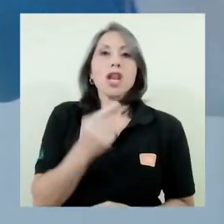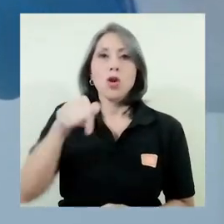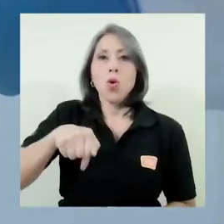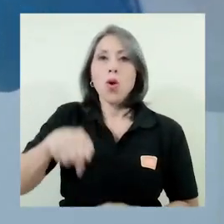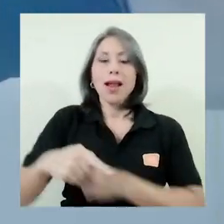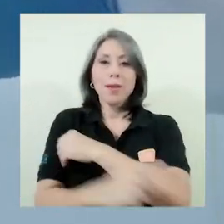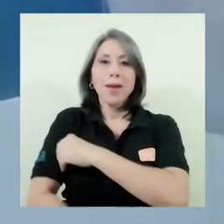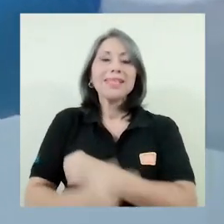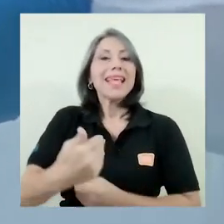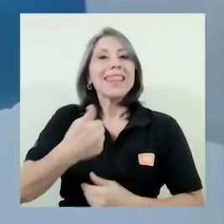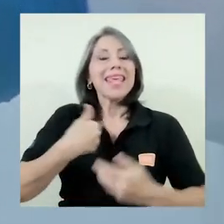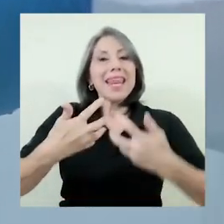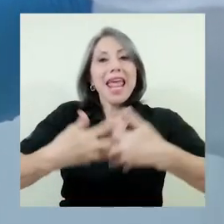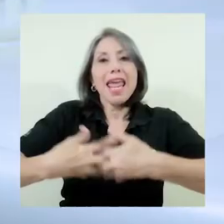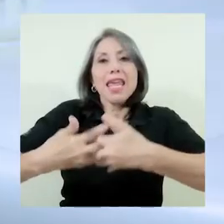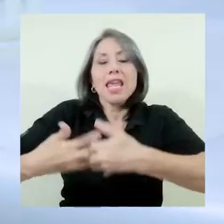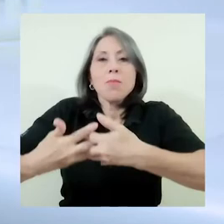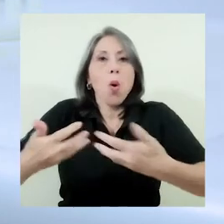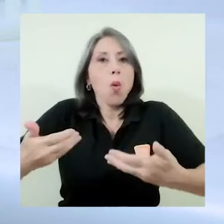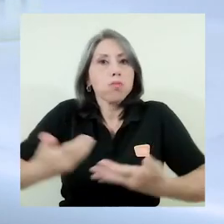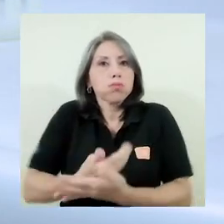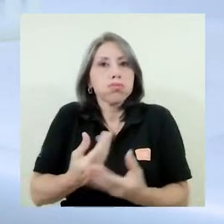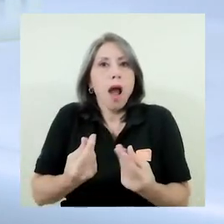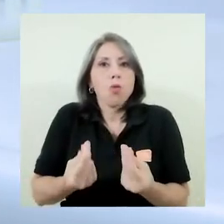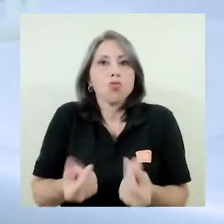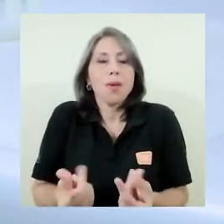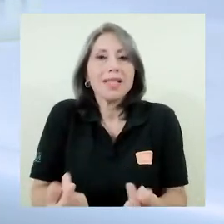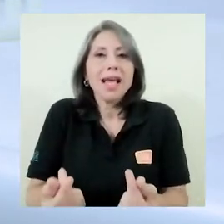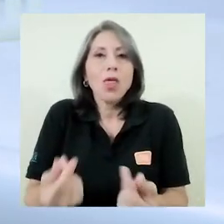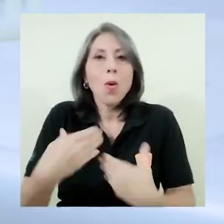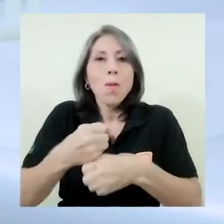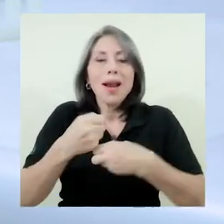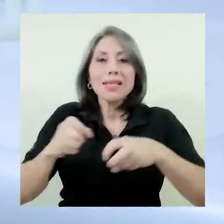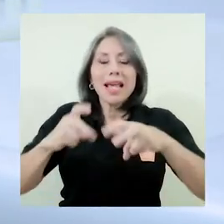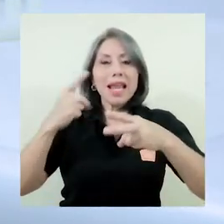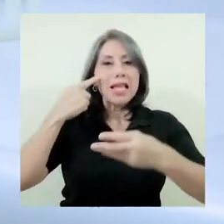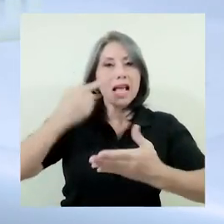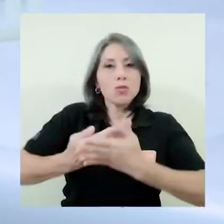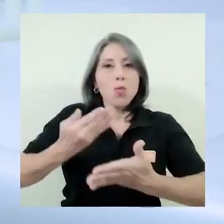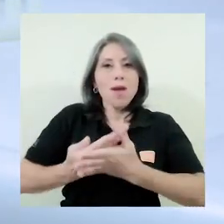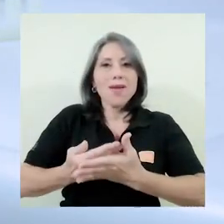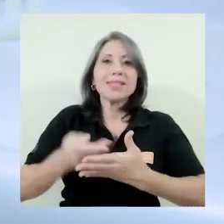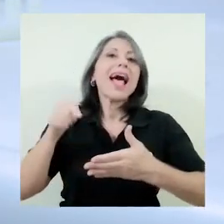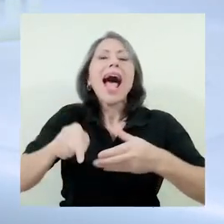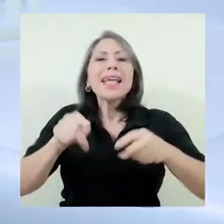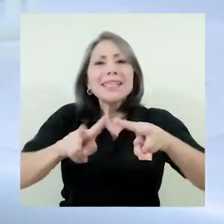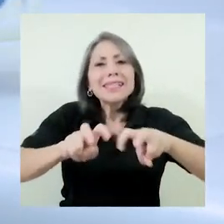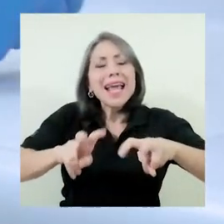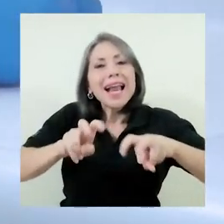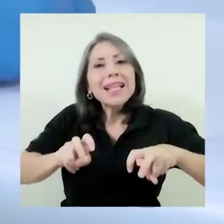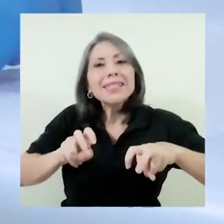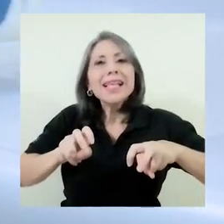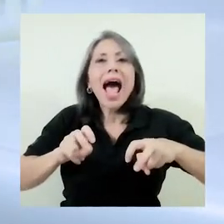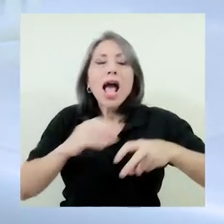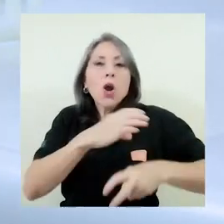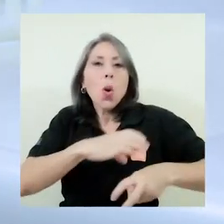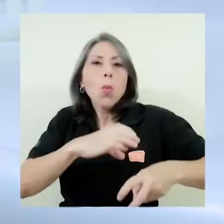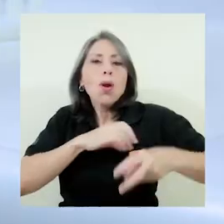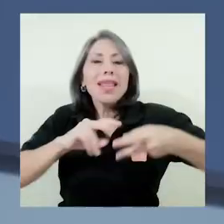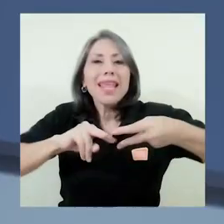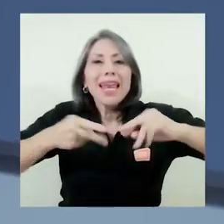que cuenta con equipo automatizado para realizar estas pruebas, en las cuales se analiza el componente genético de